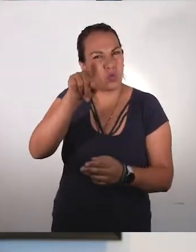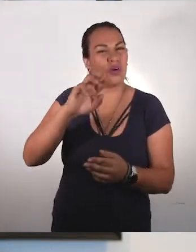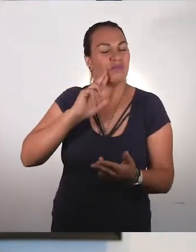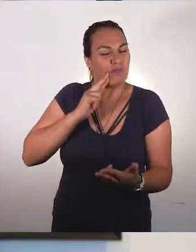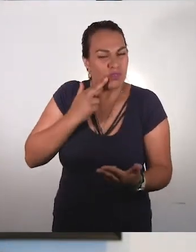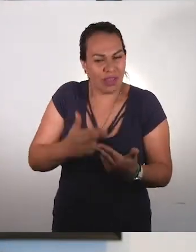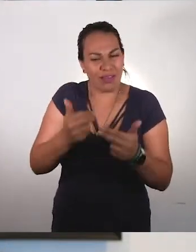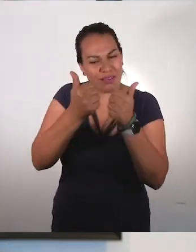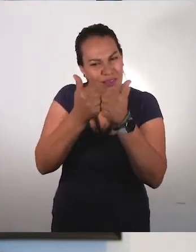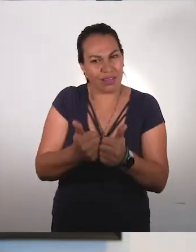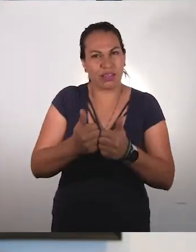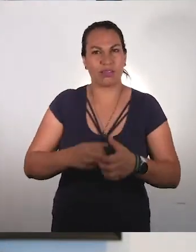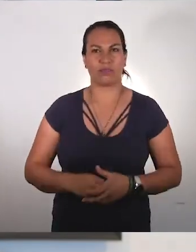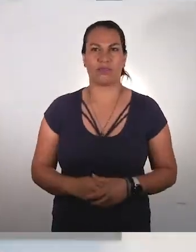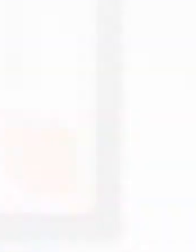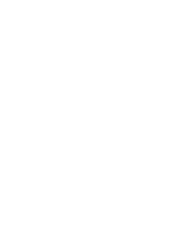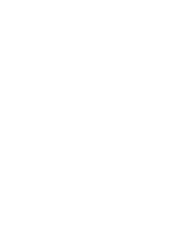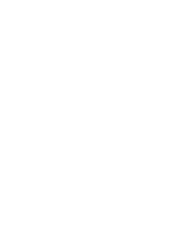Seamos responsables.